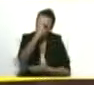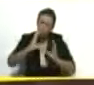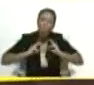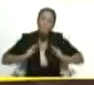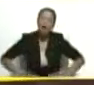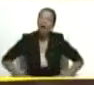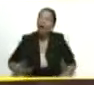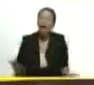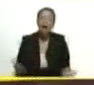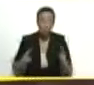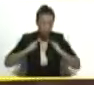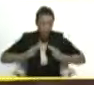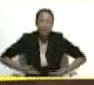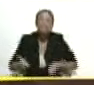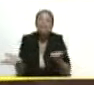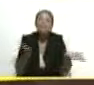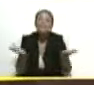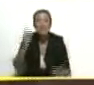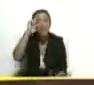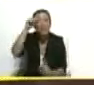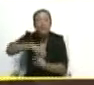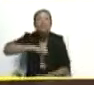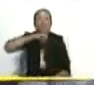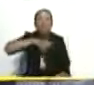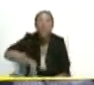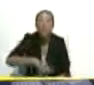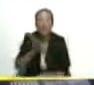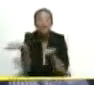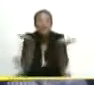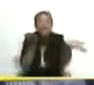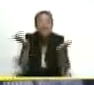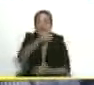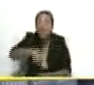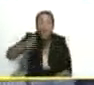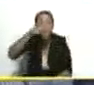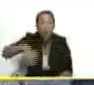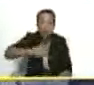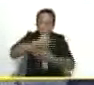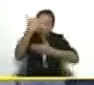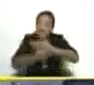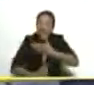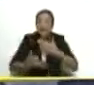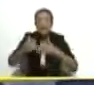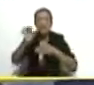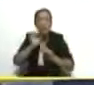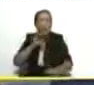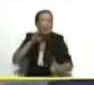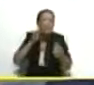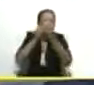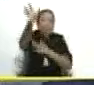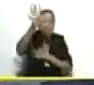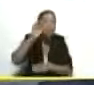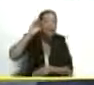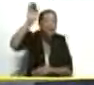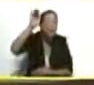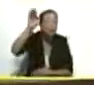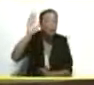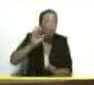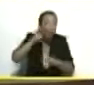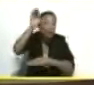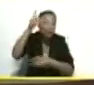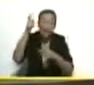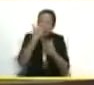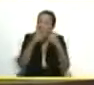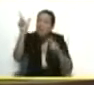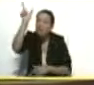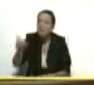al servicio de una causa histórica, al servicio de un proyecto trascendental que no es otro que el proyecto del